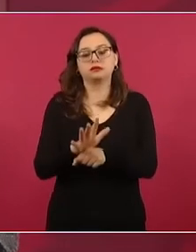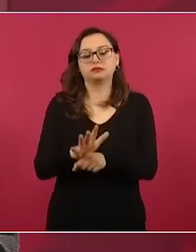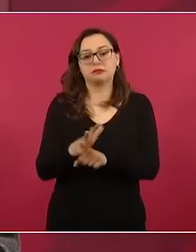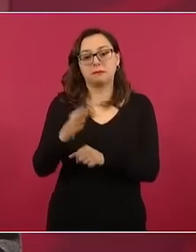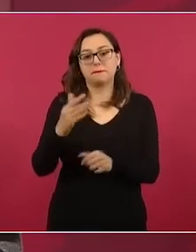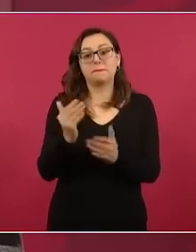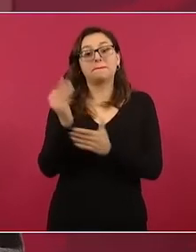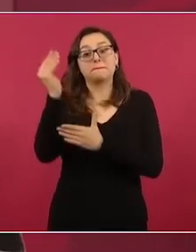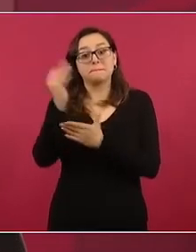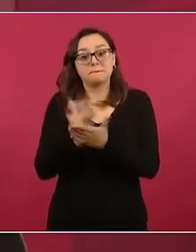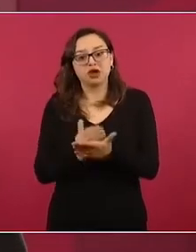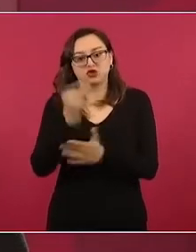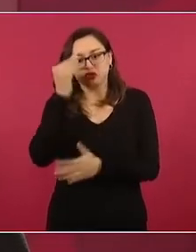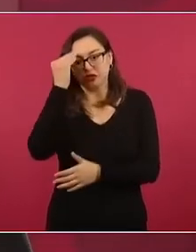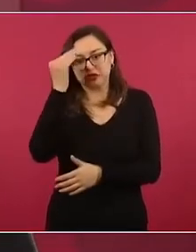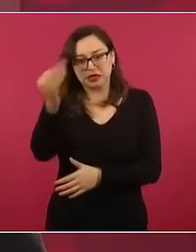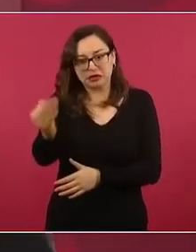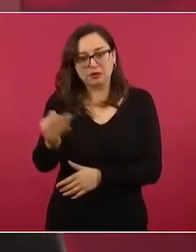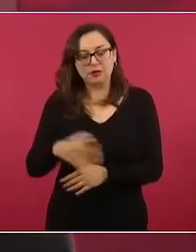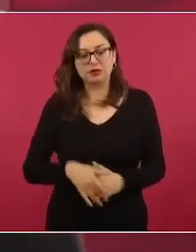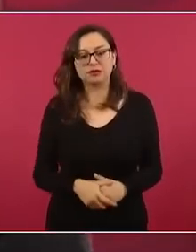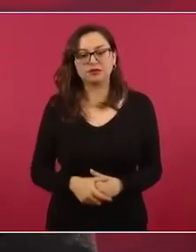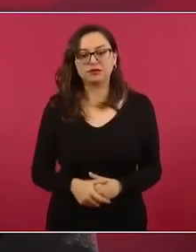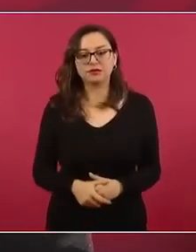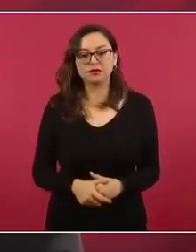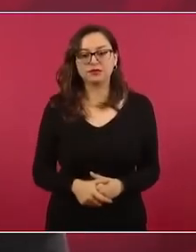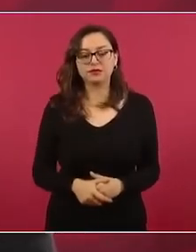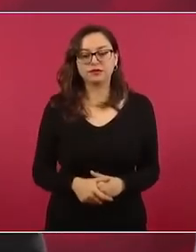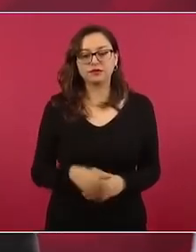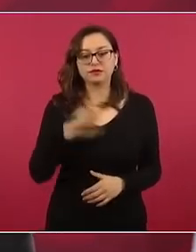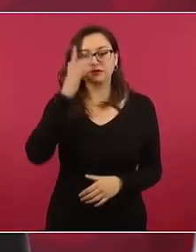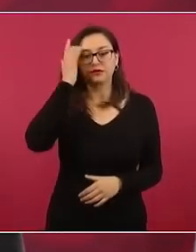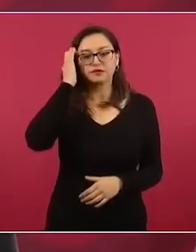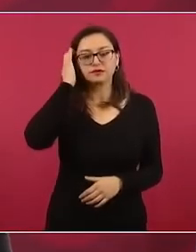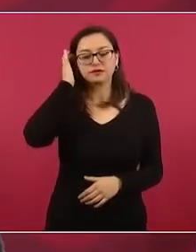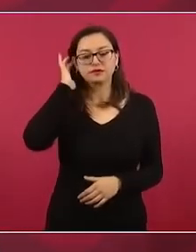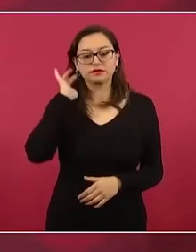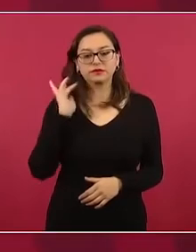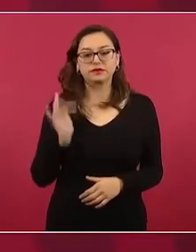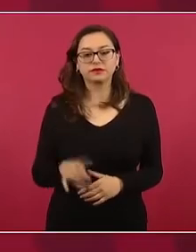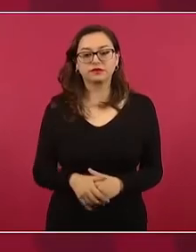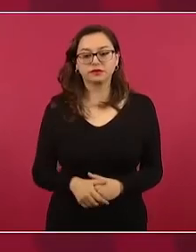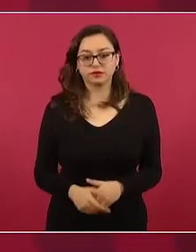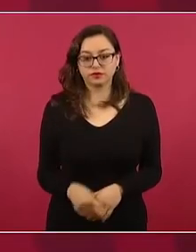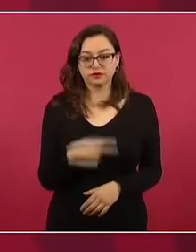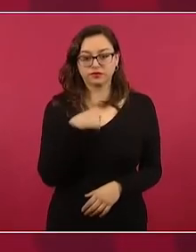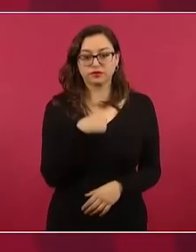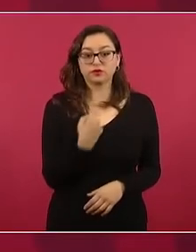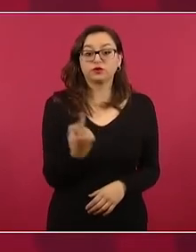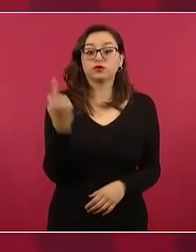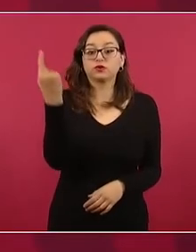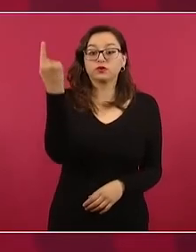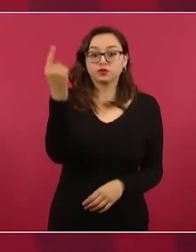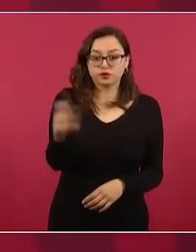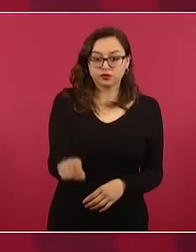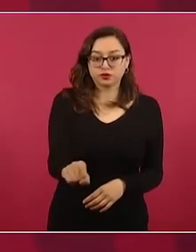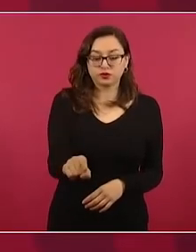Y la instrucción es que no